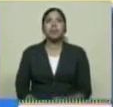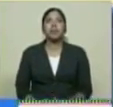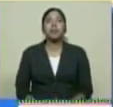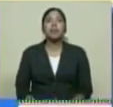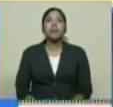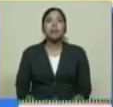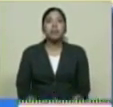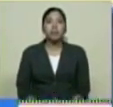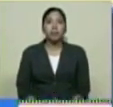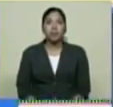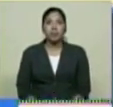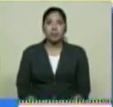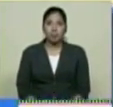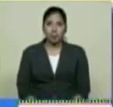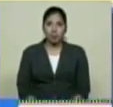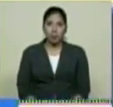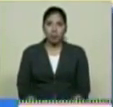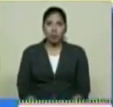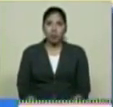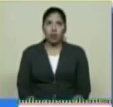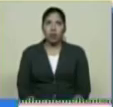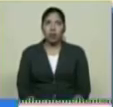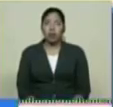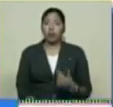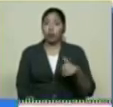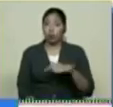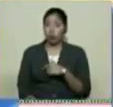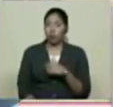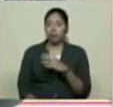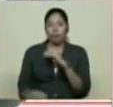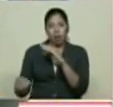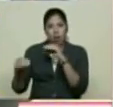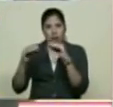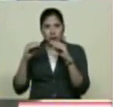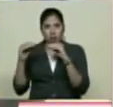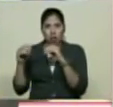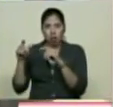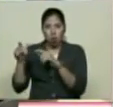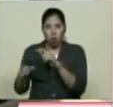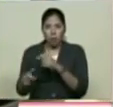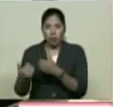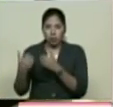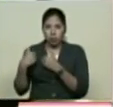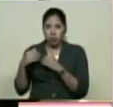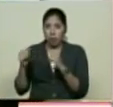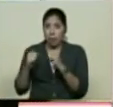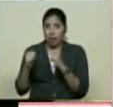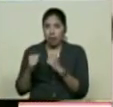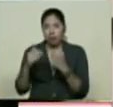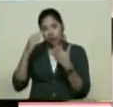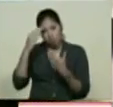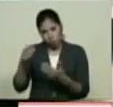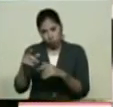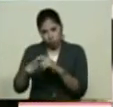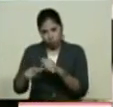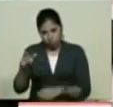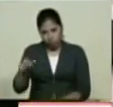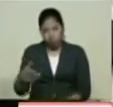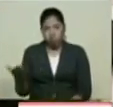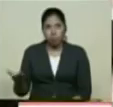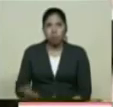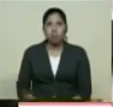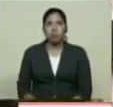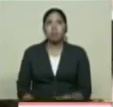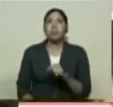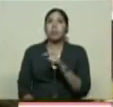Hemos estado nosotros En unas conversaciones Importantes Con el protector de Mérida Con Jason Guzmán Del cual le enviamos Un saludo Porque Ahí hay toda